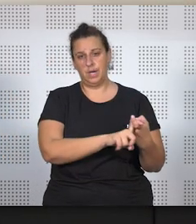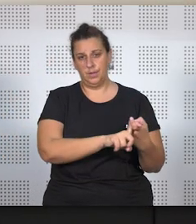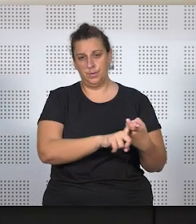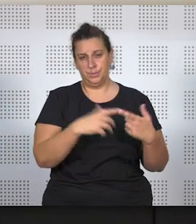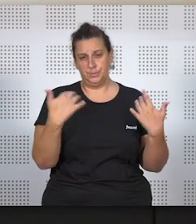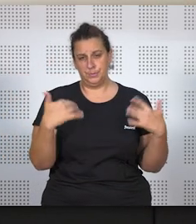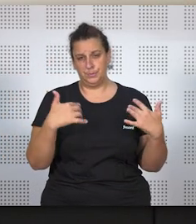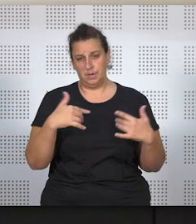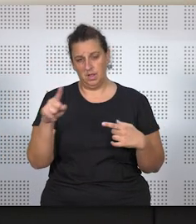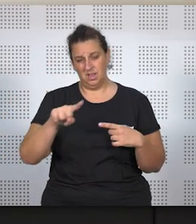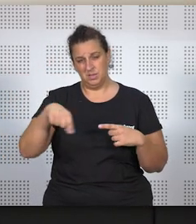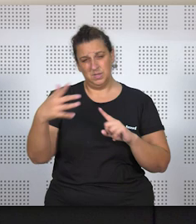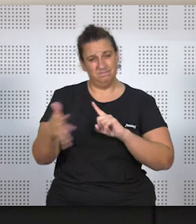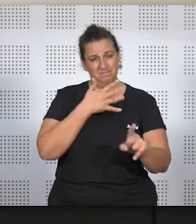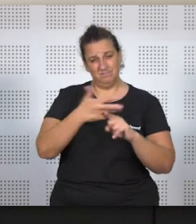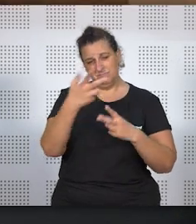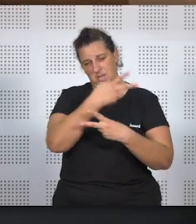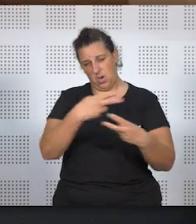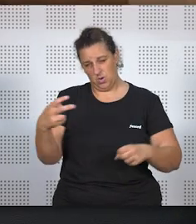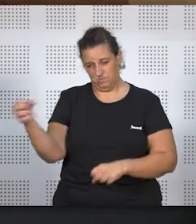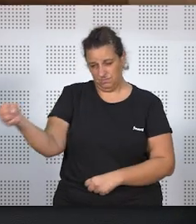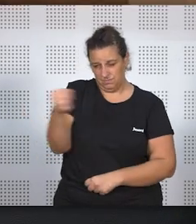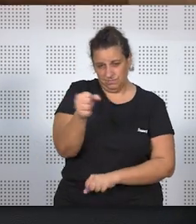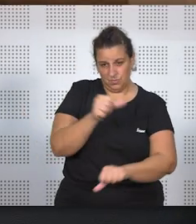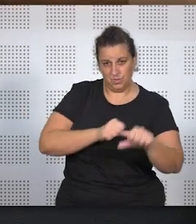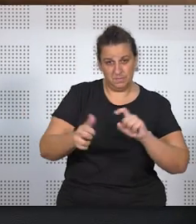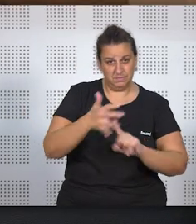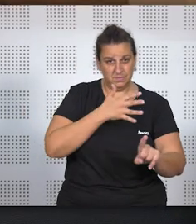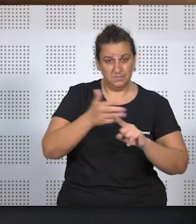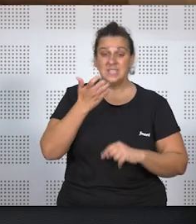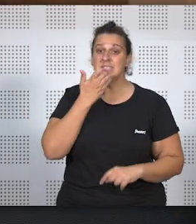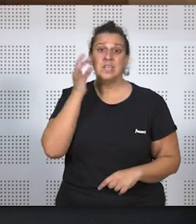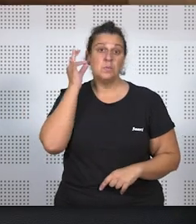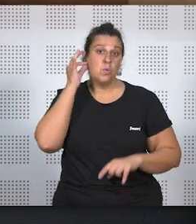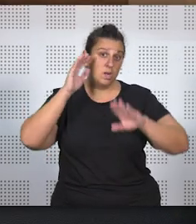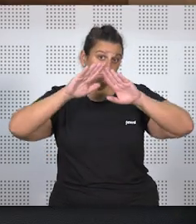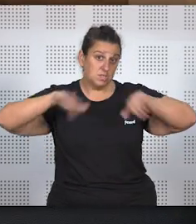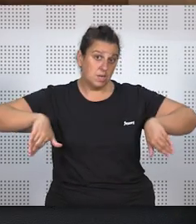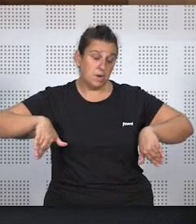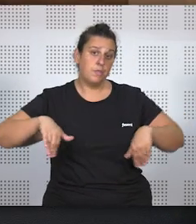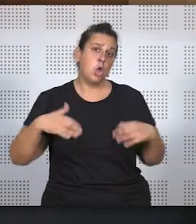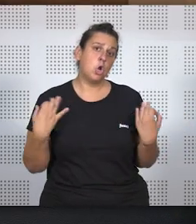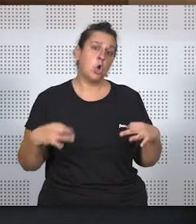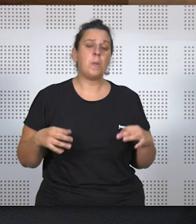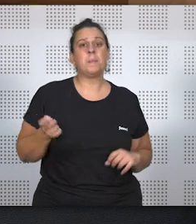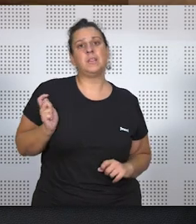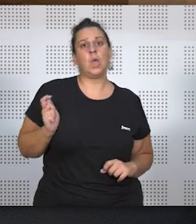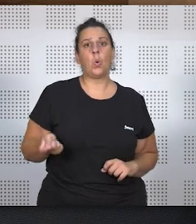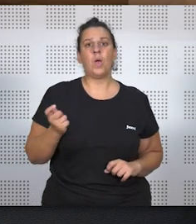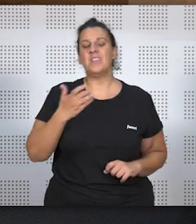por lo que después de todo, las palizas serían mayor. Si la presenta, normalmente los jueces son partidarios de que